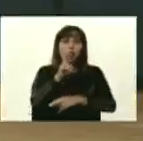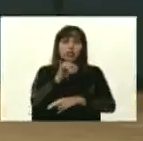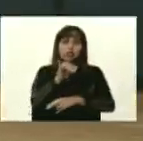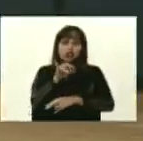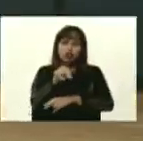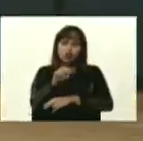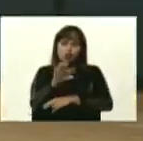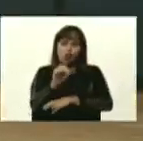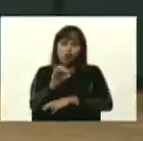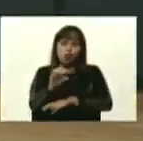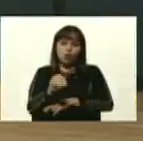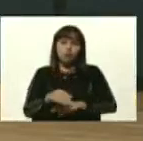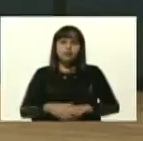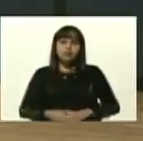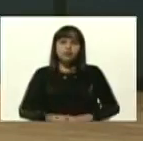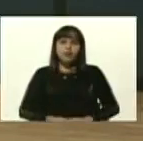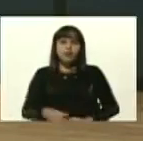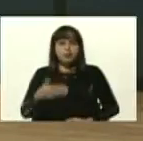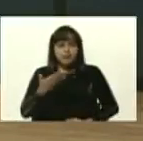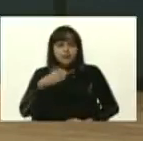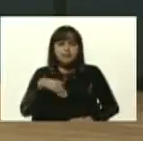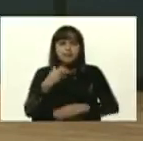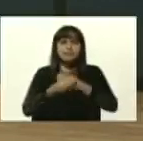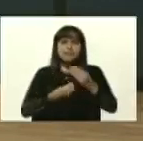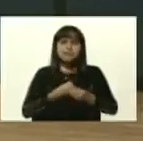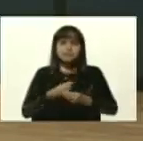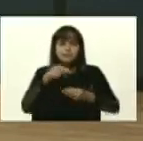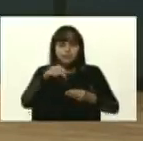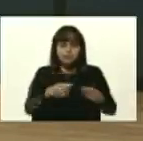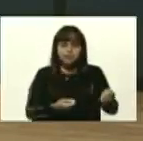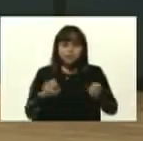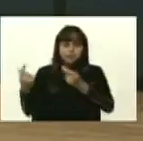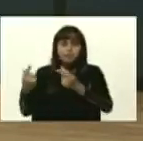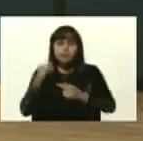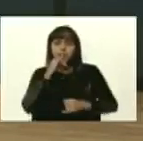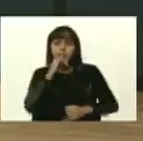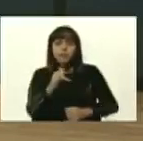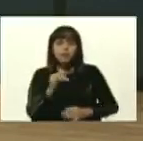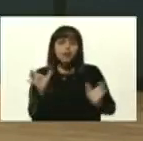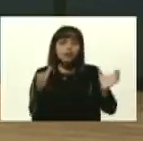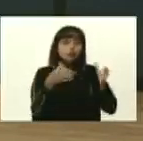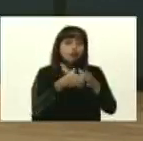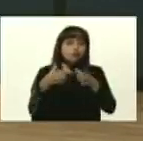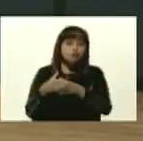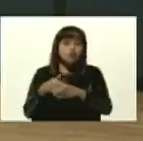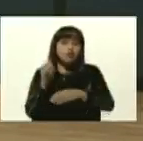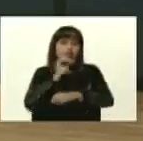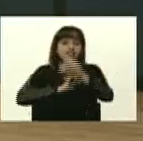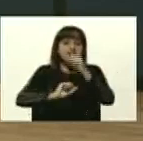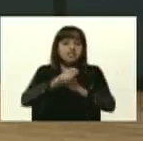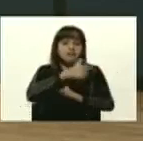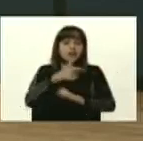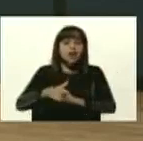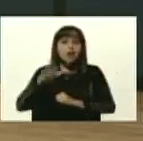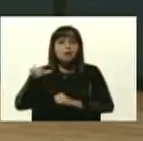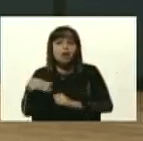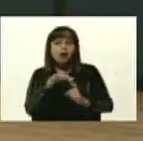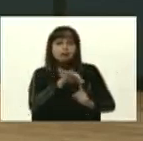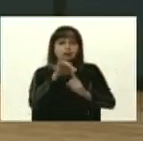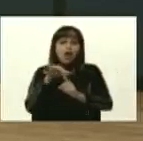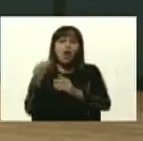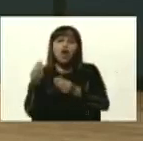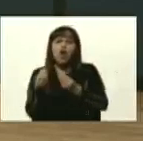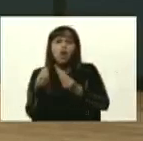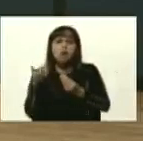podemos hacer con esto? Bueno, justamente se provee de esta información a Protección Civil para que pueda ubicar de qué manera puede